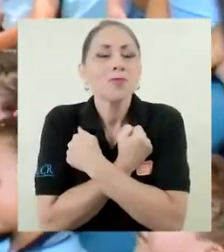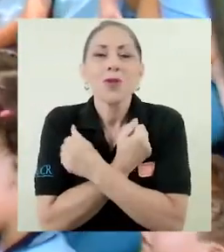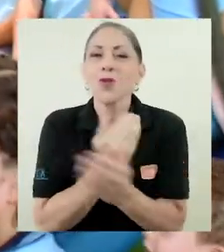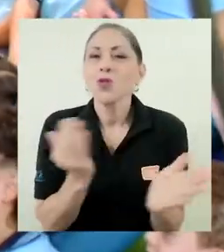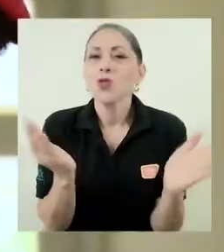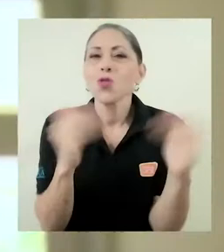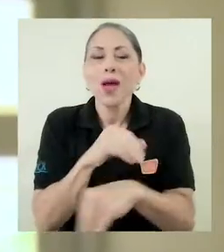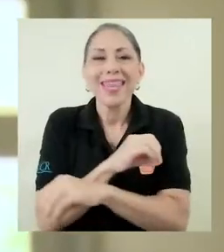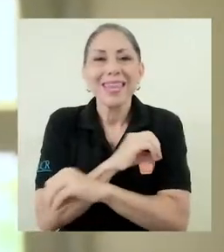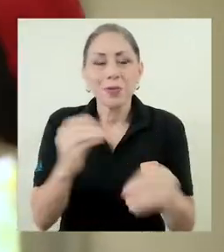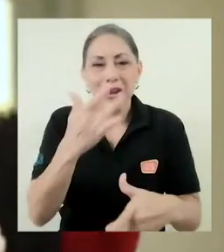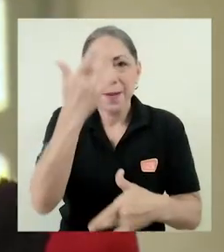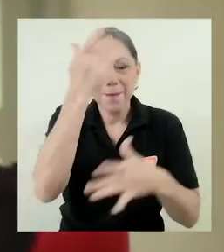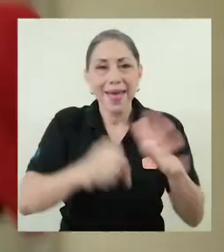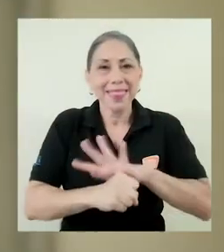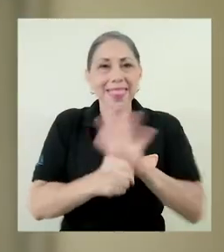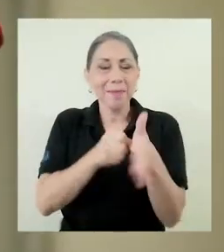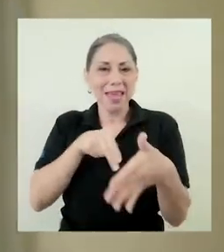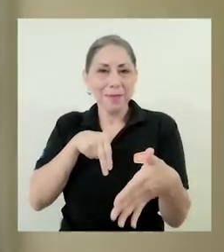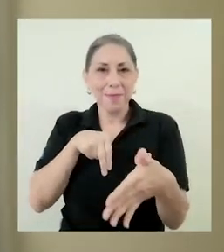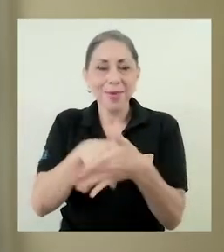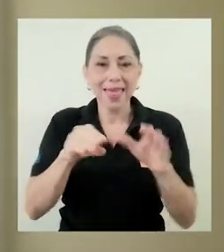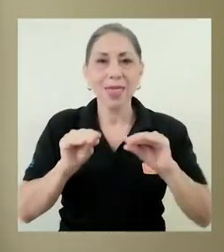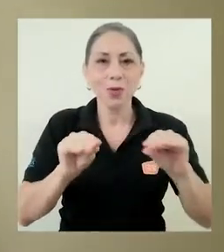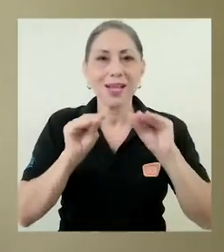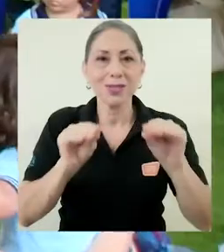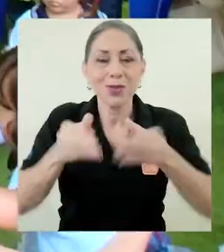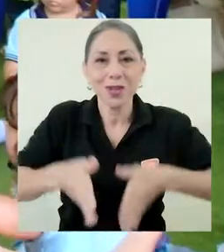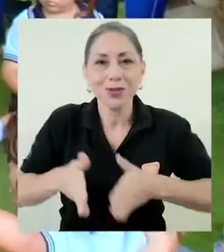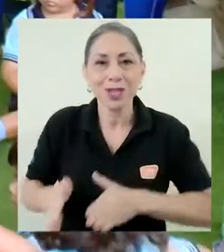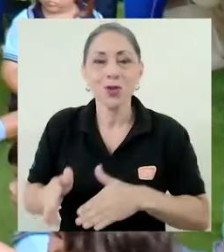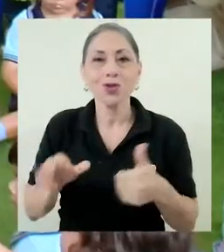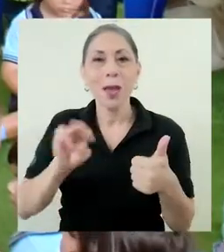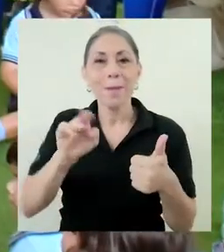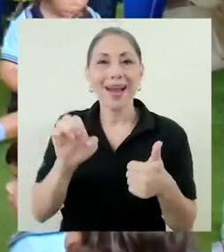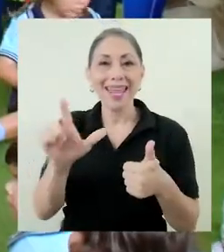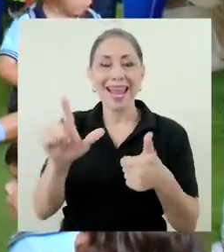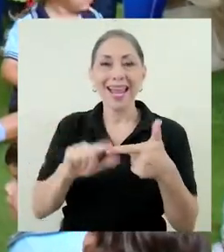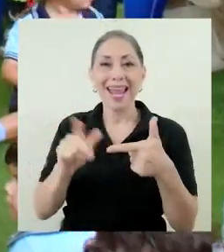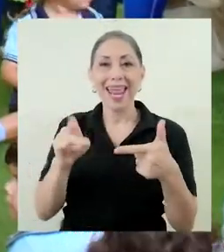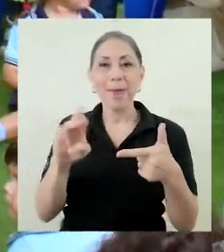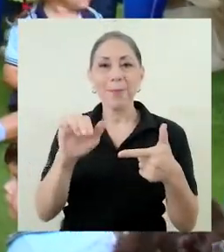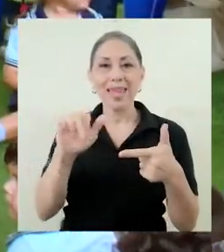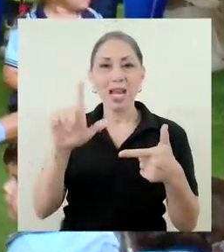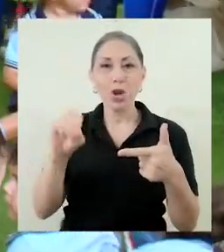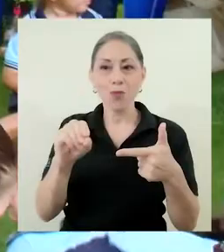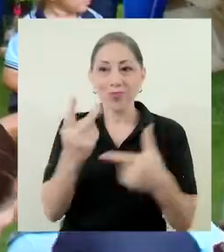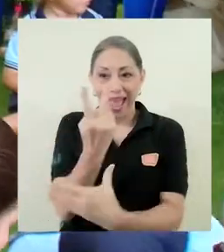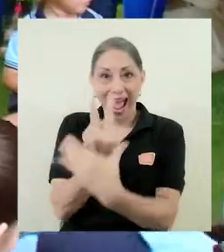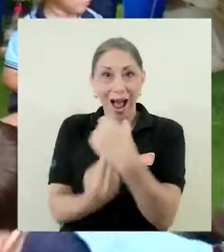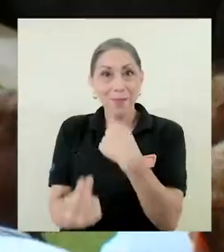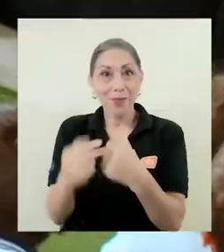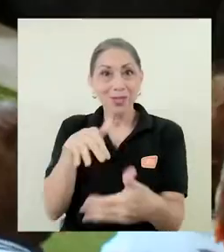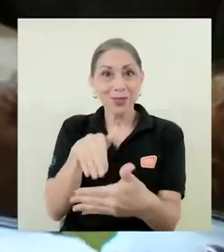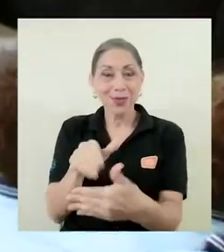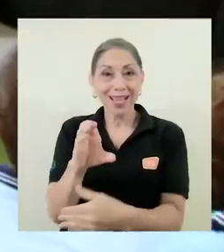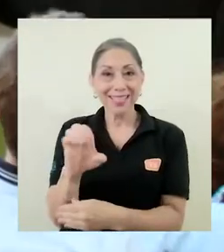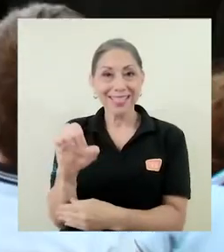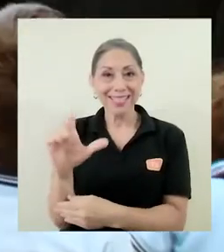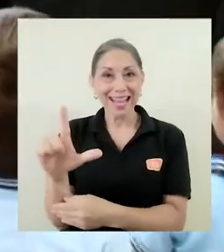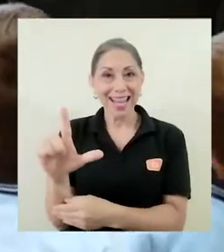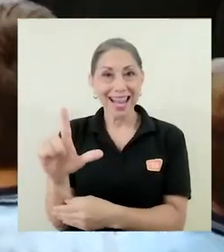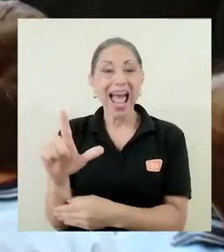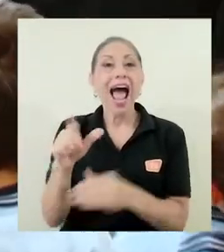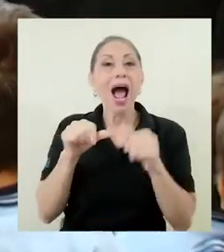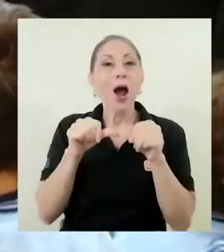impida la educación de sus hijos. Mariel y Emilio, ambos estudiantes del SIL, han continuado su proceso de